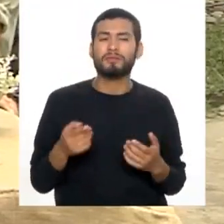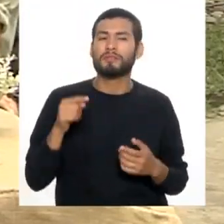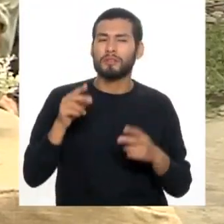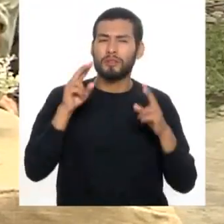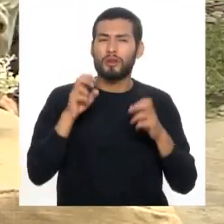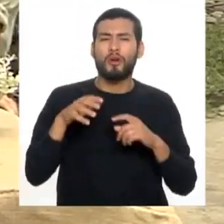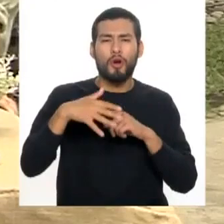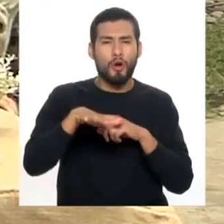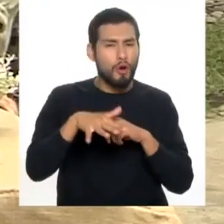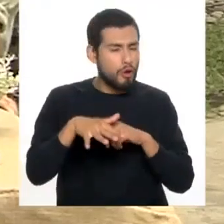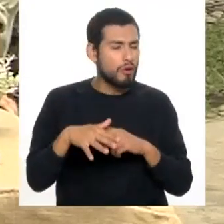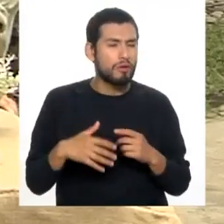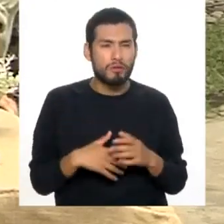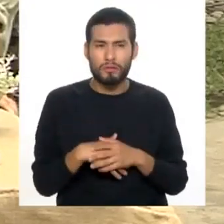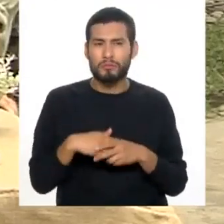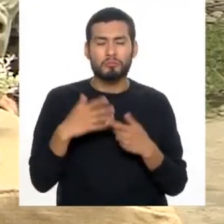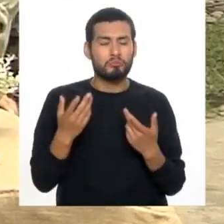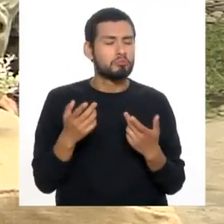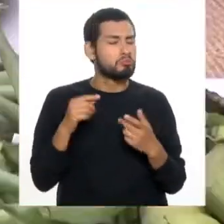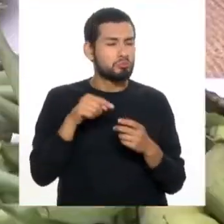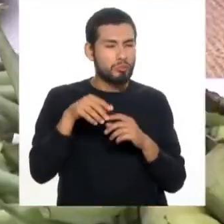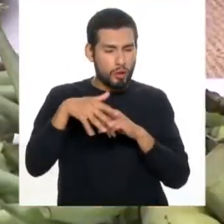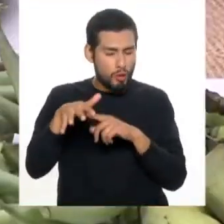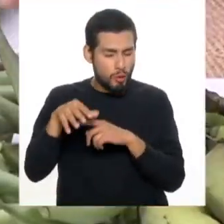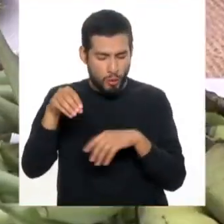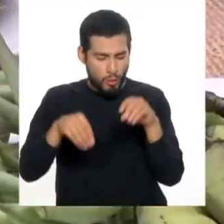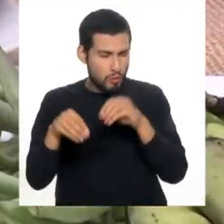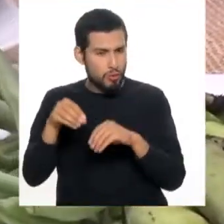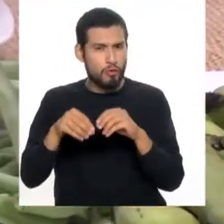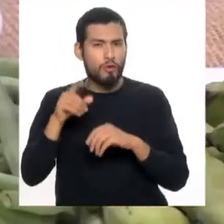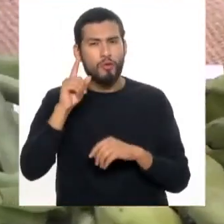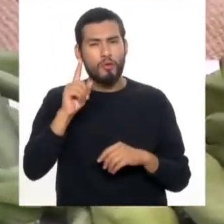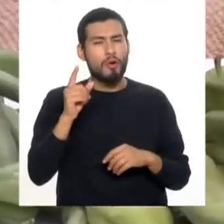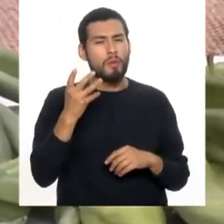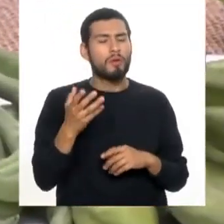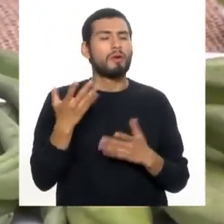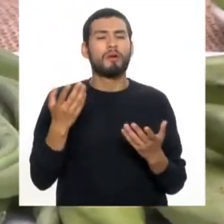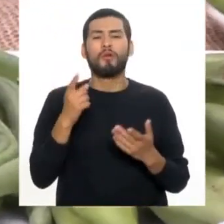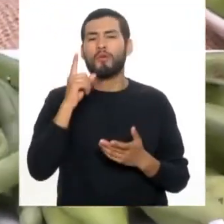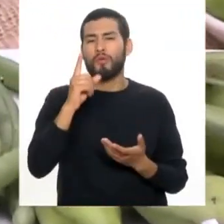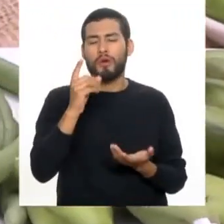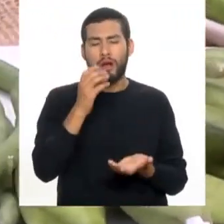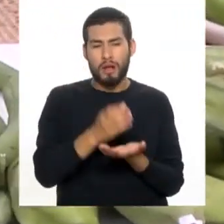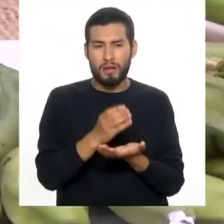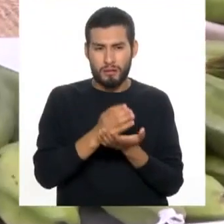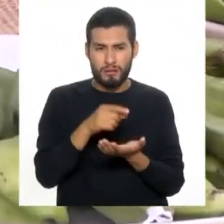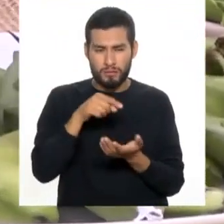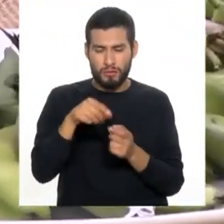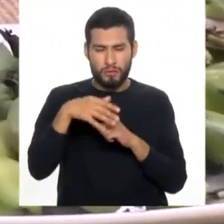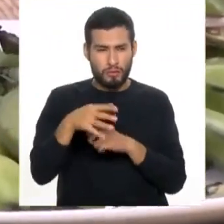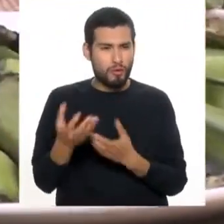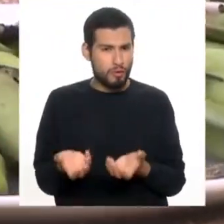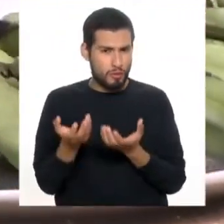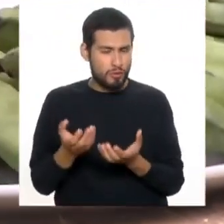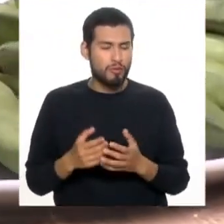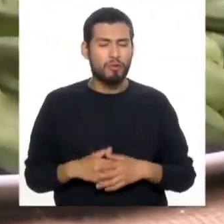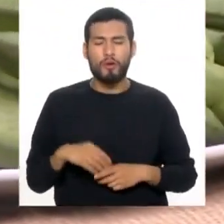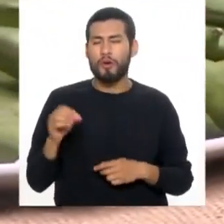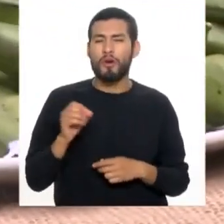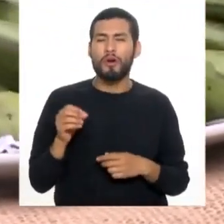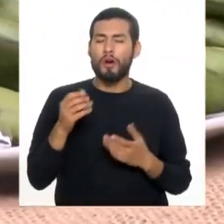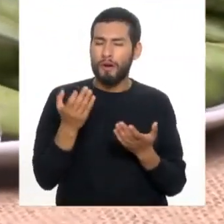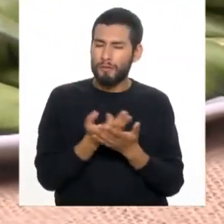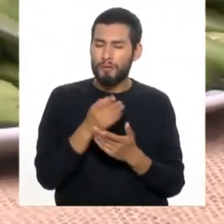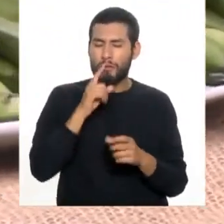hoja, puede ser, digamos, cantidad liberal. Y de las otras, una porción vendría a ser una taza de estos productos cocidos. O frescos,